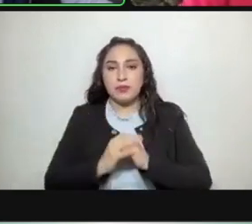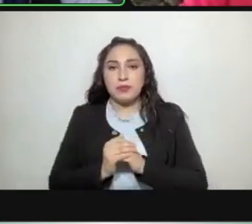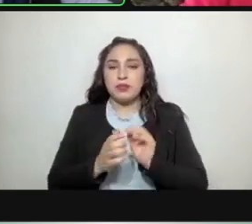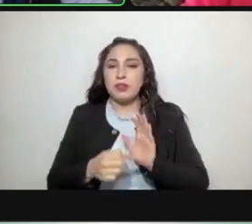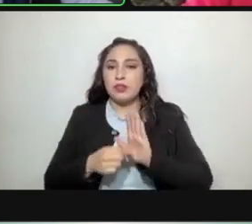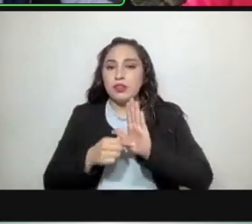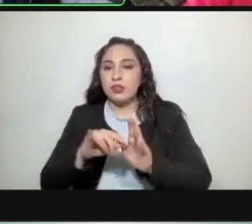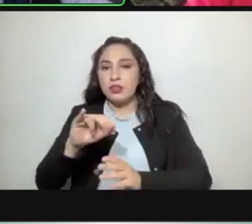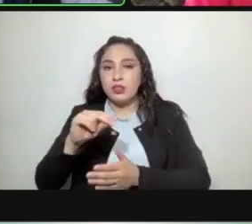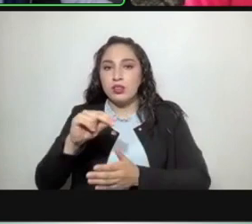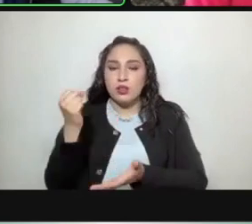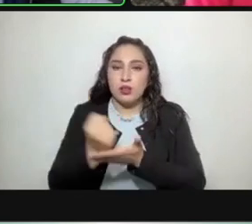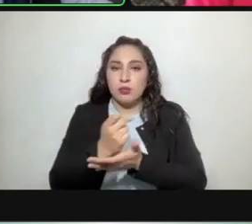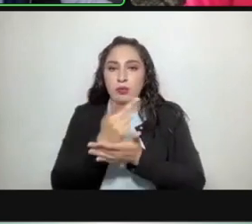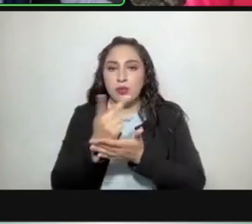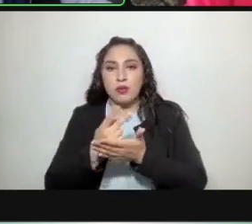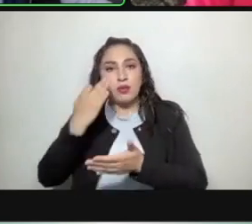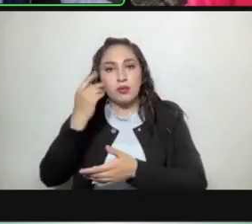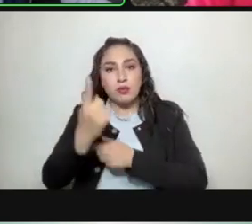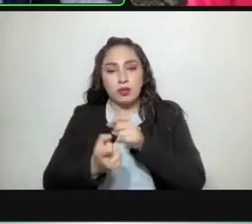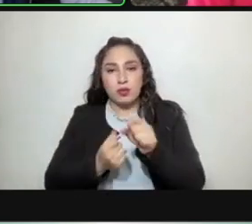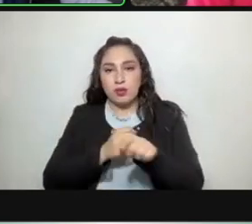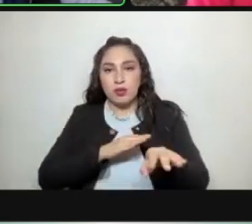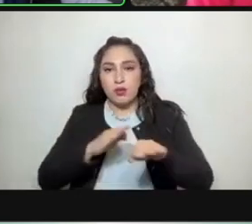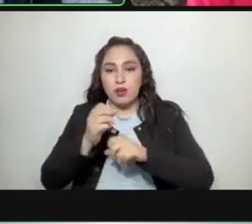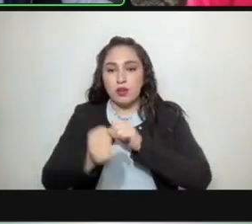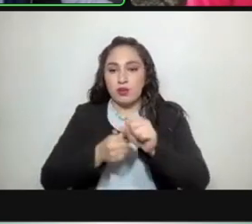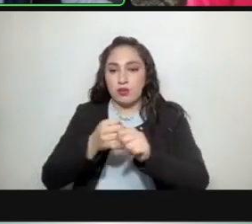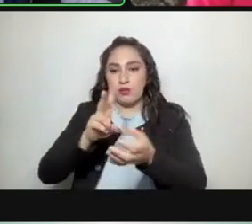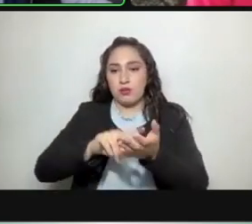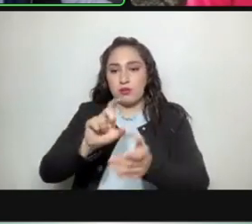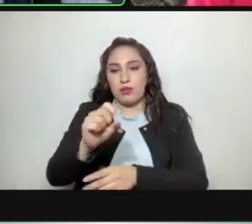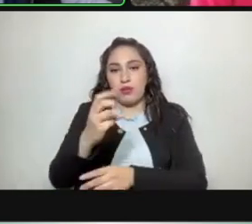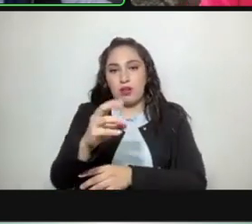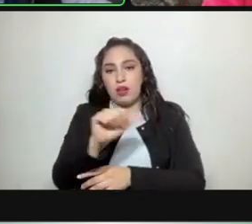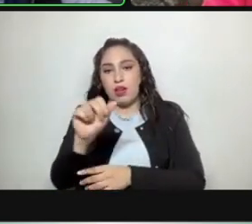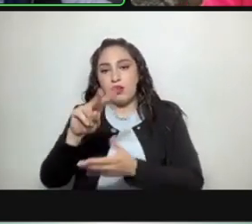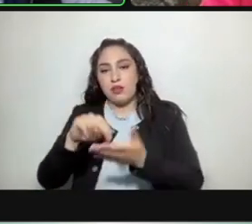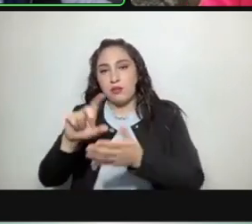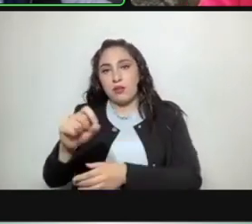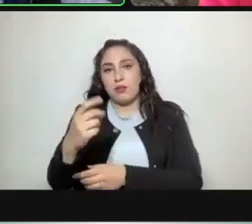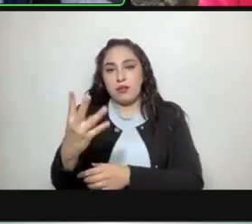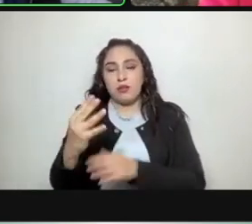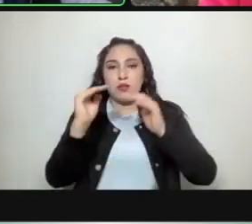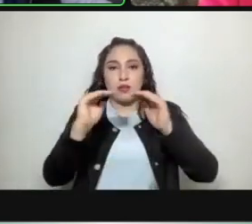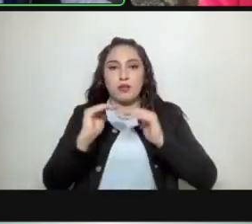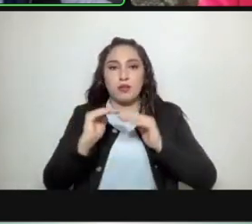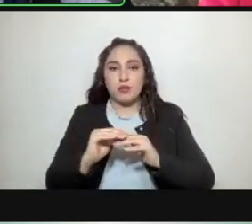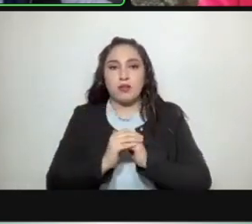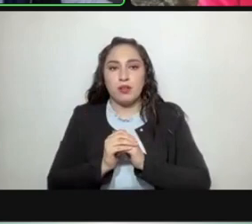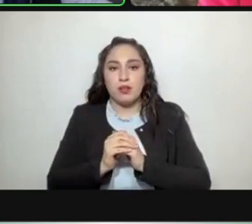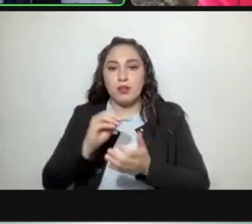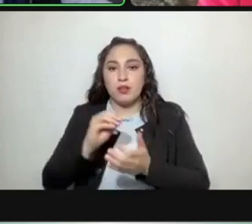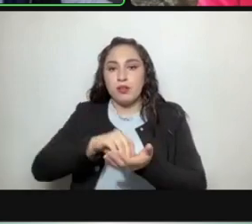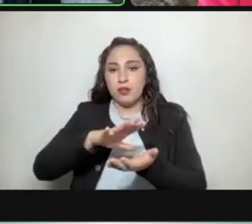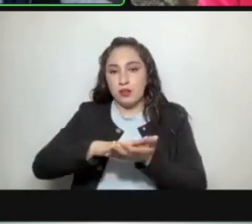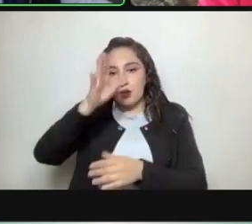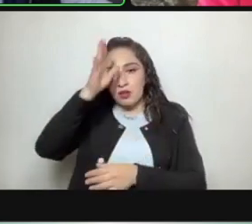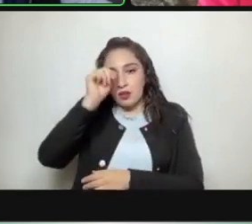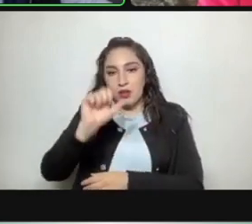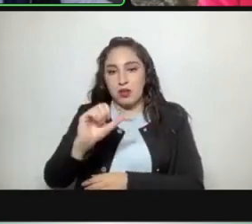del programa anual del trabajo dos mil veintitrés dos mil veinticuatro y presentación del acuerdo AC diagonal